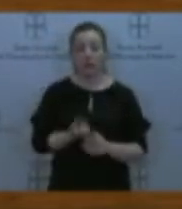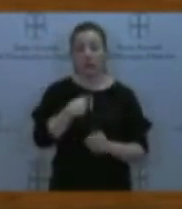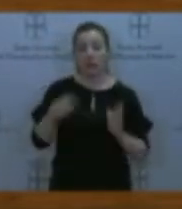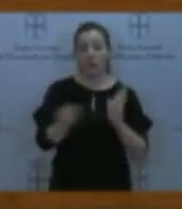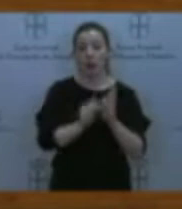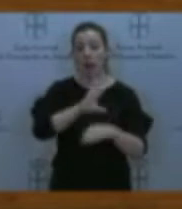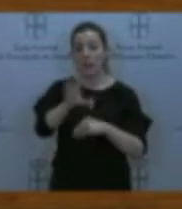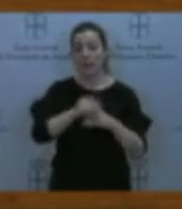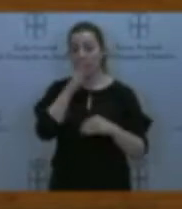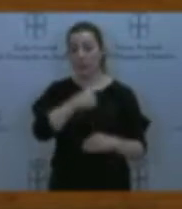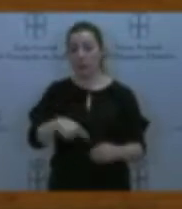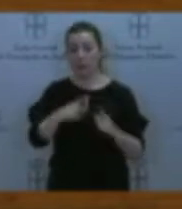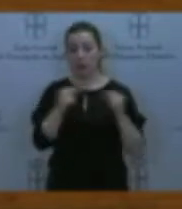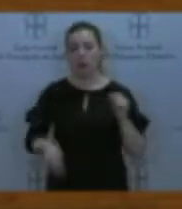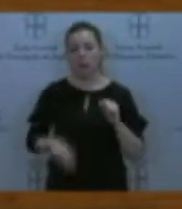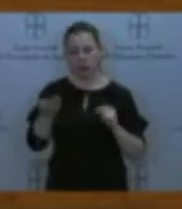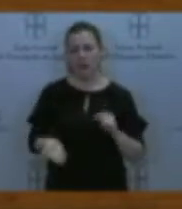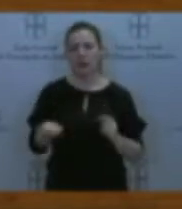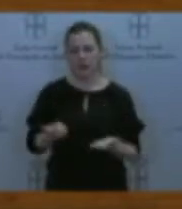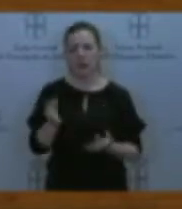una enmienda que para Podemos Asturias tiene bastante importancia.